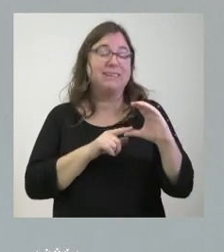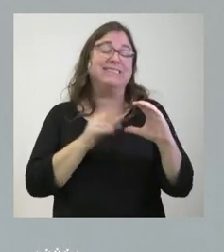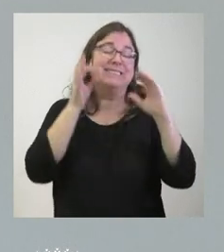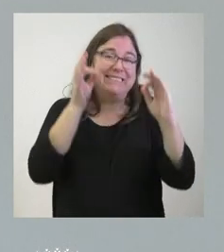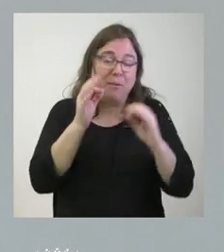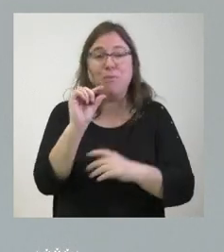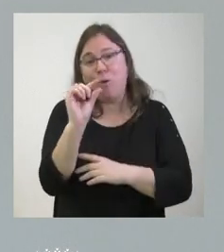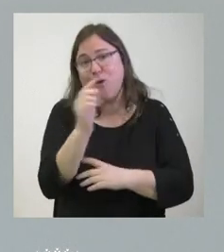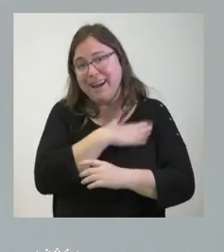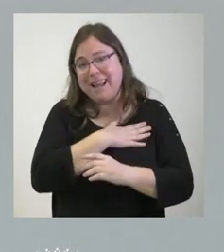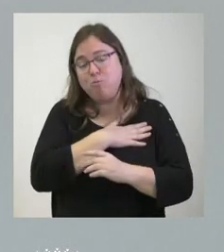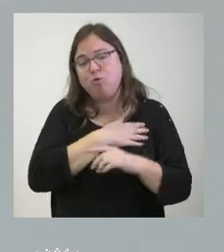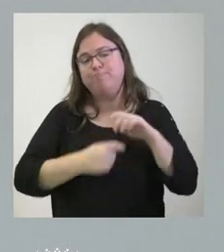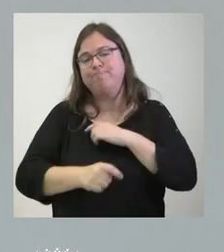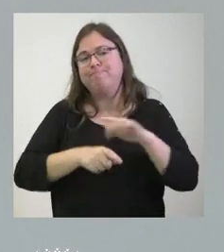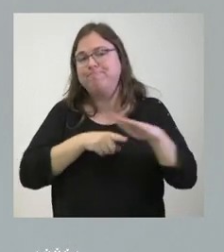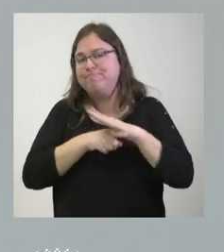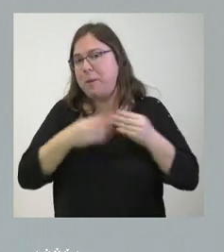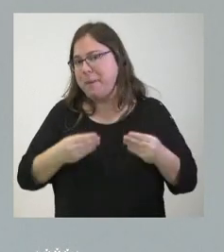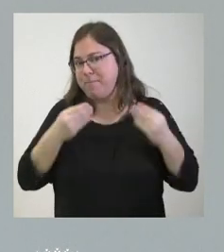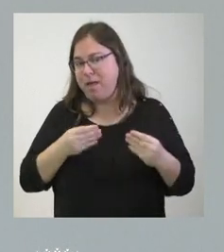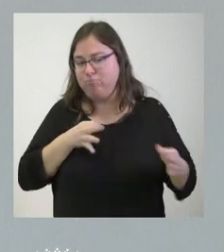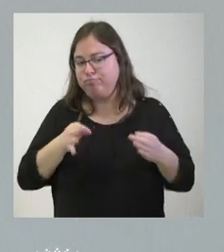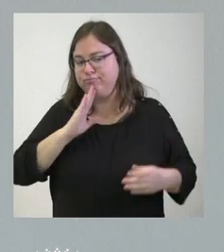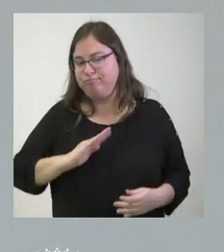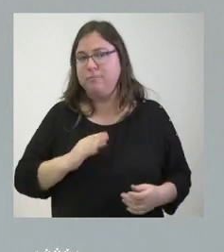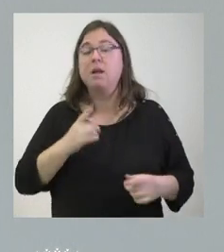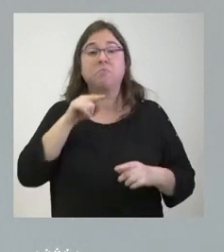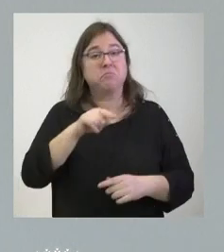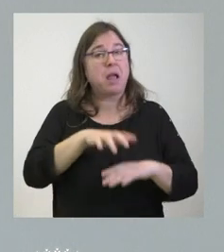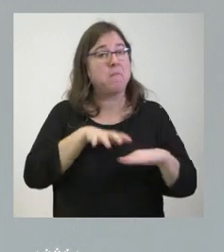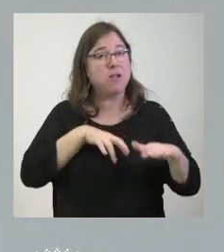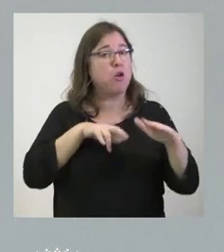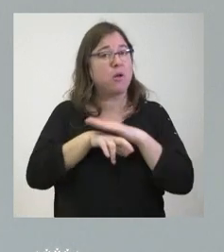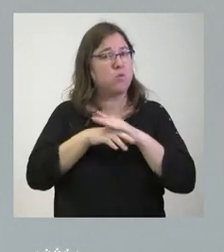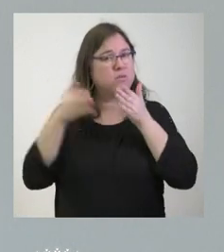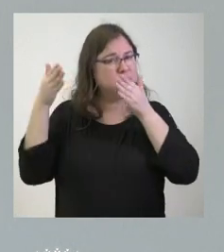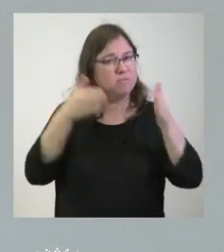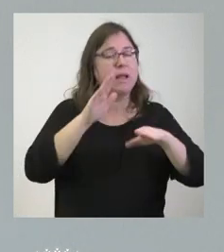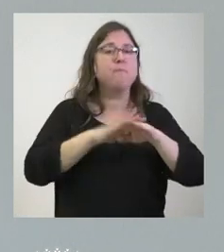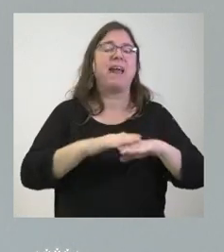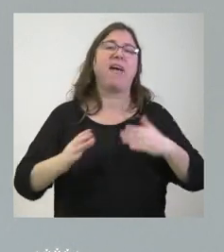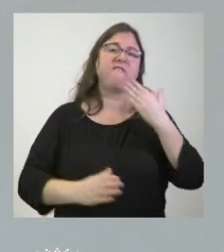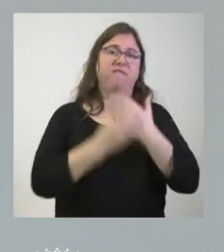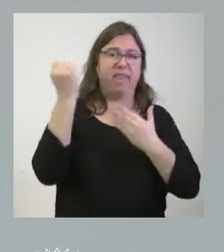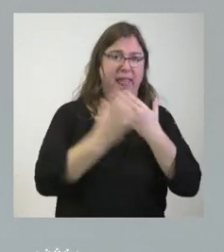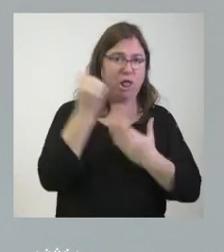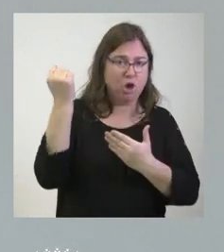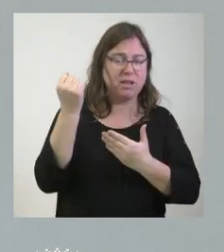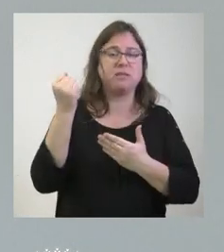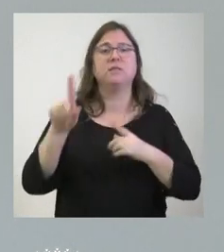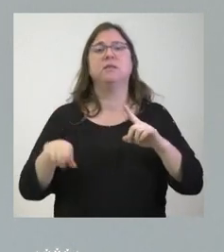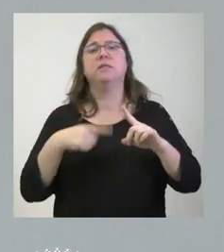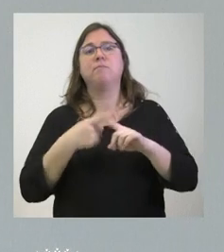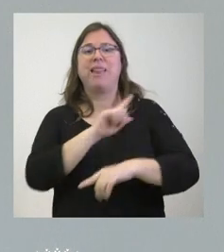lo gestionamos de la mejor manera posible y en este caso concreto la mayor parte de los recursos se dirige a las federaciones se dirige